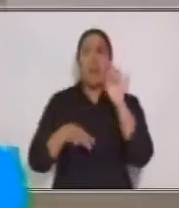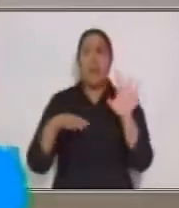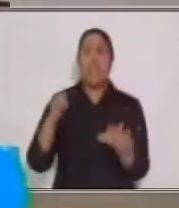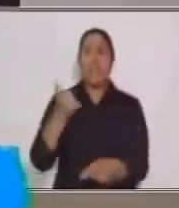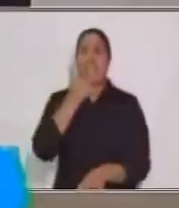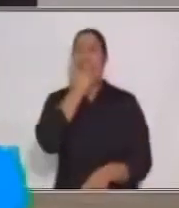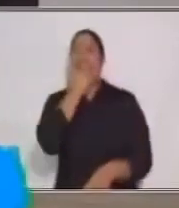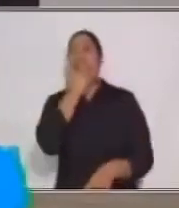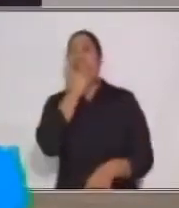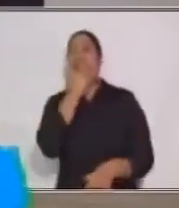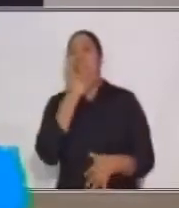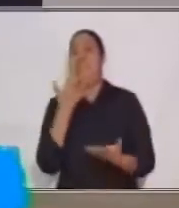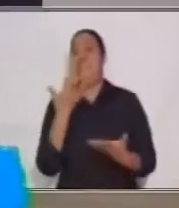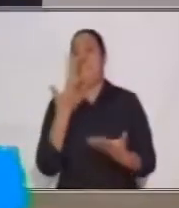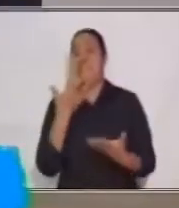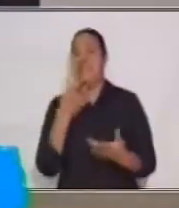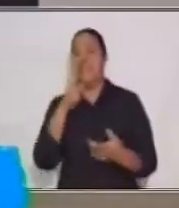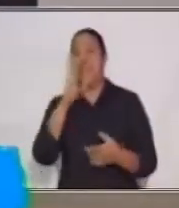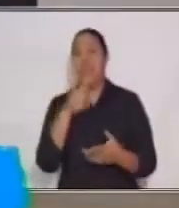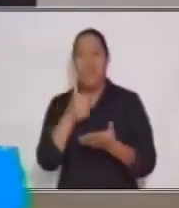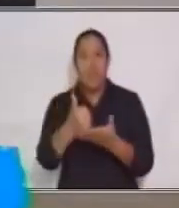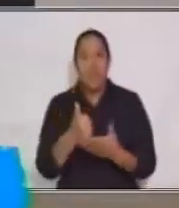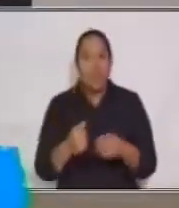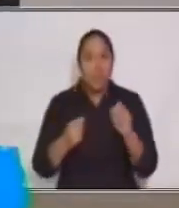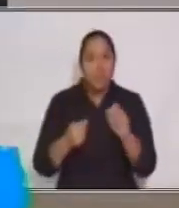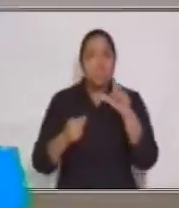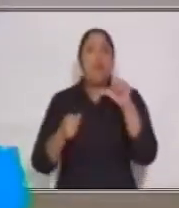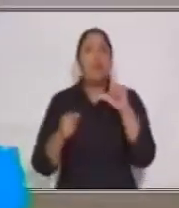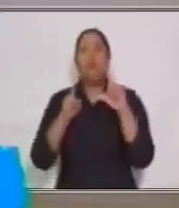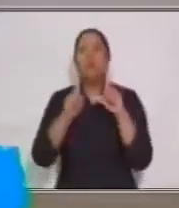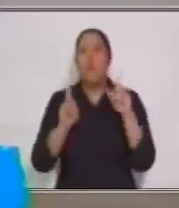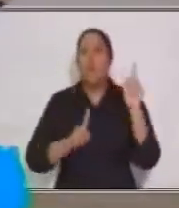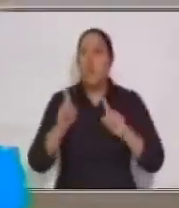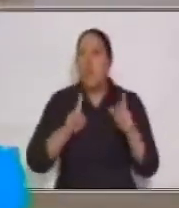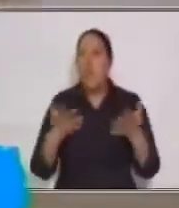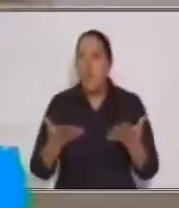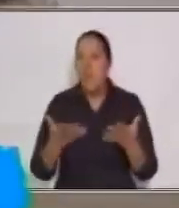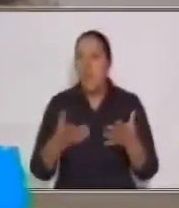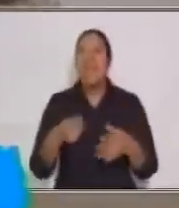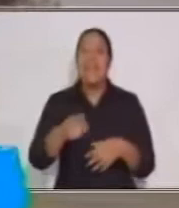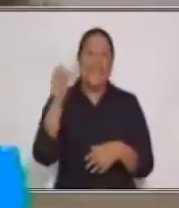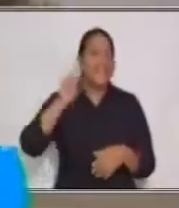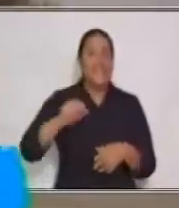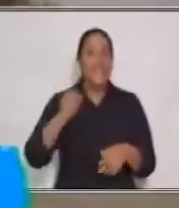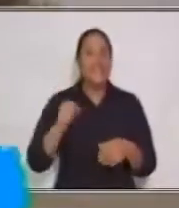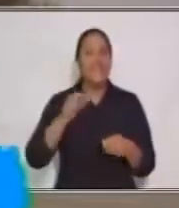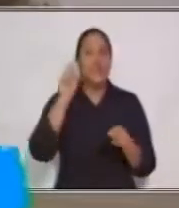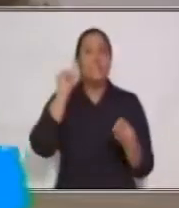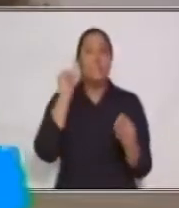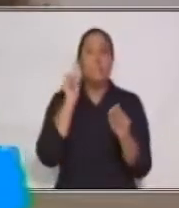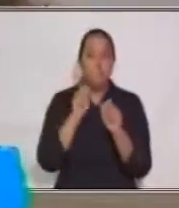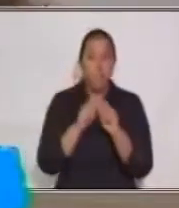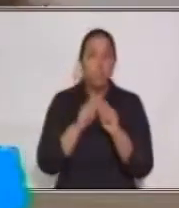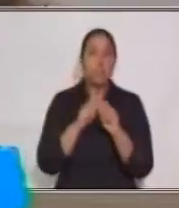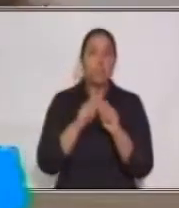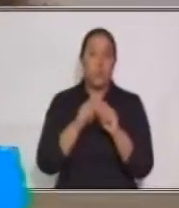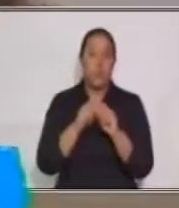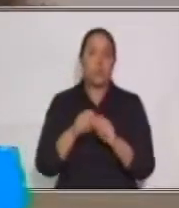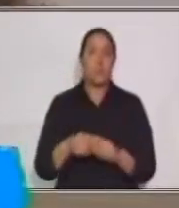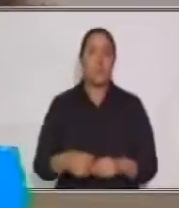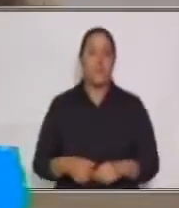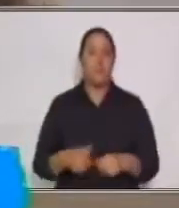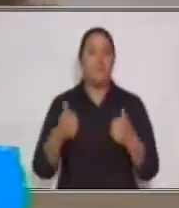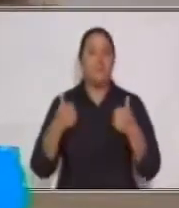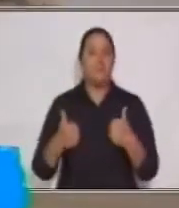miren, aquí tenemos una mayúscula. Ayúdenme, ¿qué tenemos que colocar ahí? Sí, muy bien. Hay un punto.